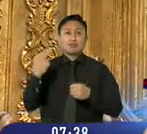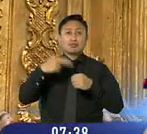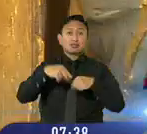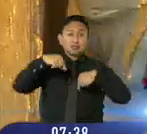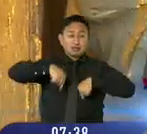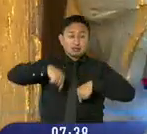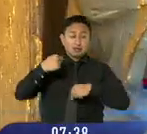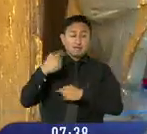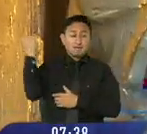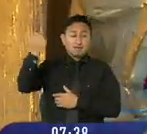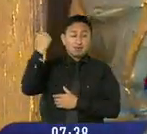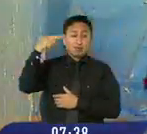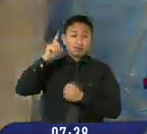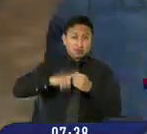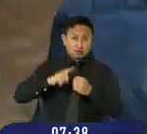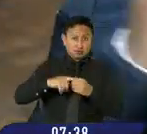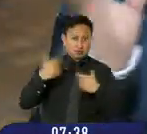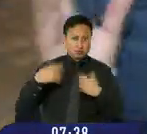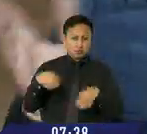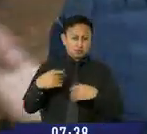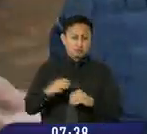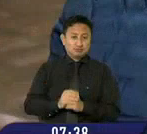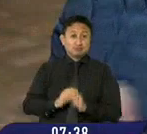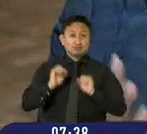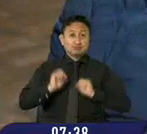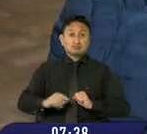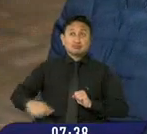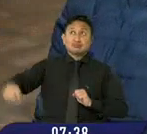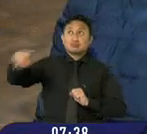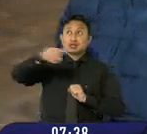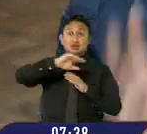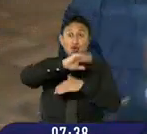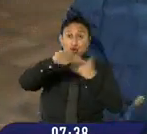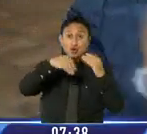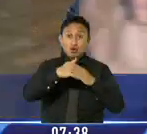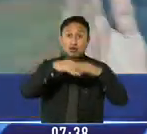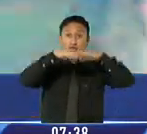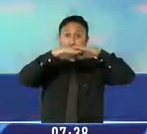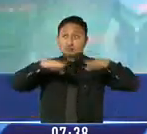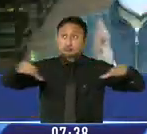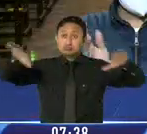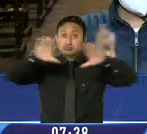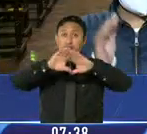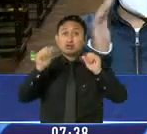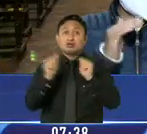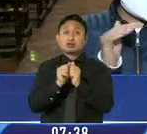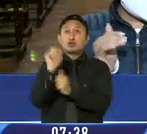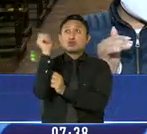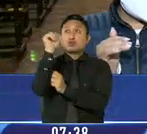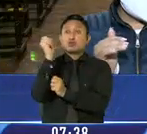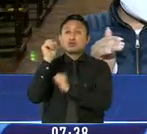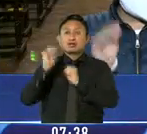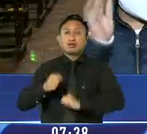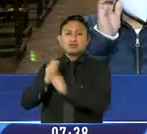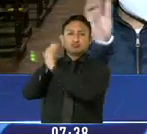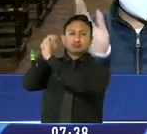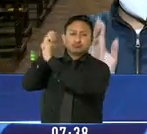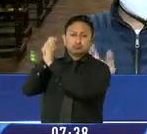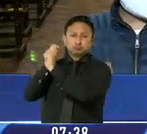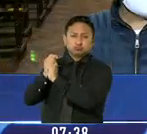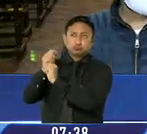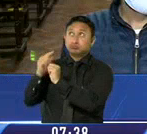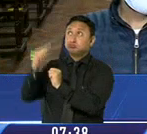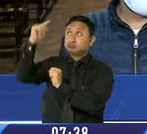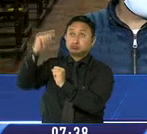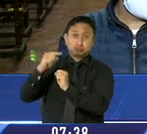exponentes artísticos de la época. El retablo completo junto a las esculturas que están en la parte media y en la parte